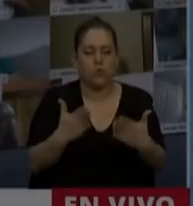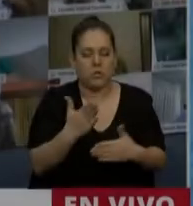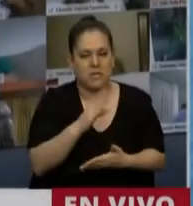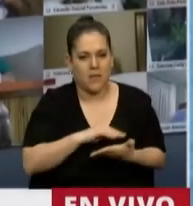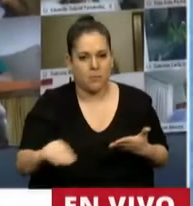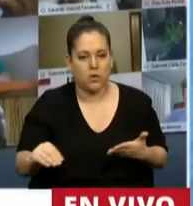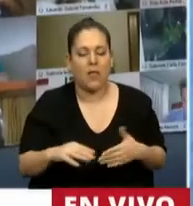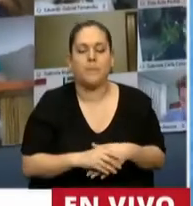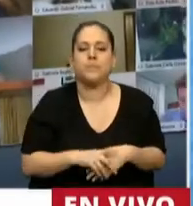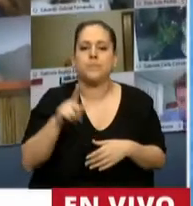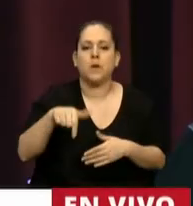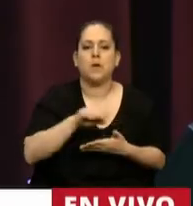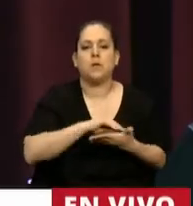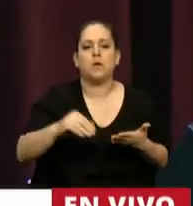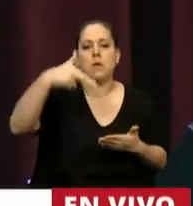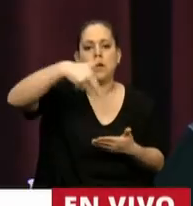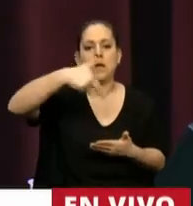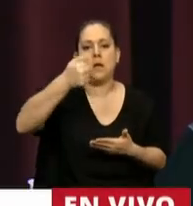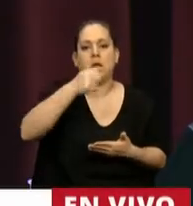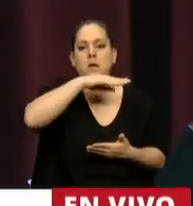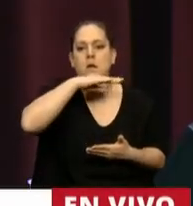Tiene la palabra la diputada Claudia Najul.